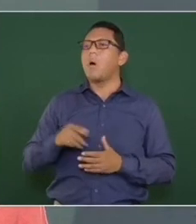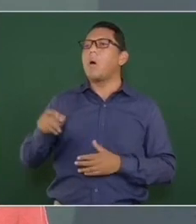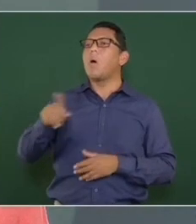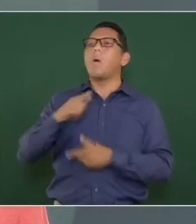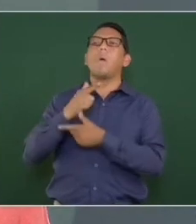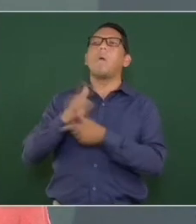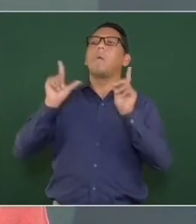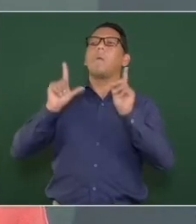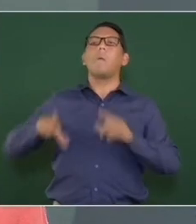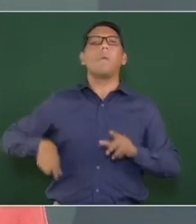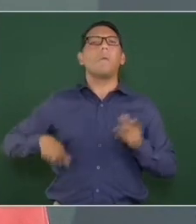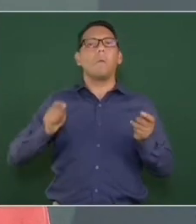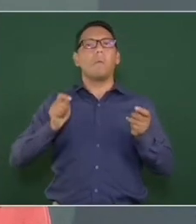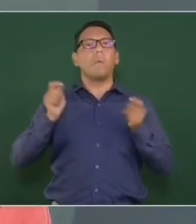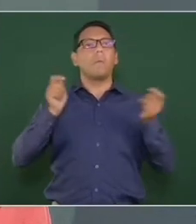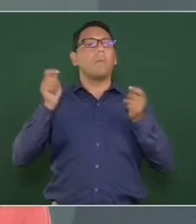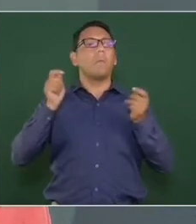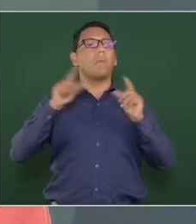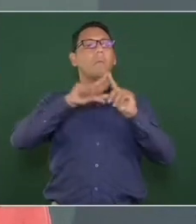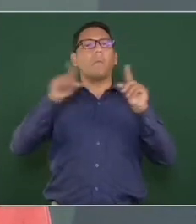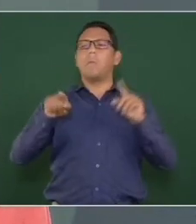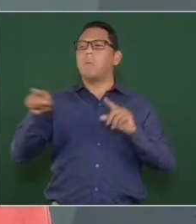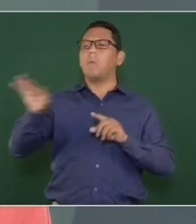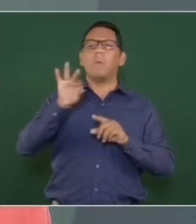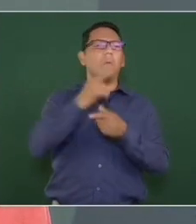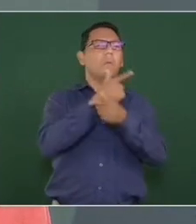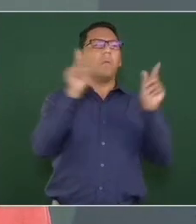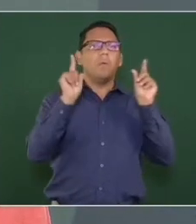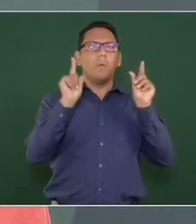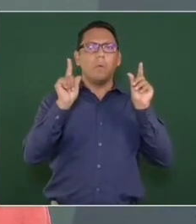a México.